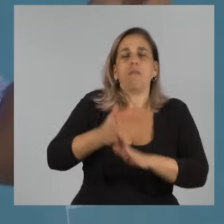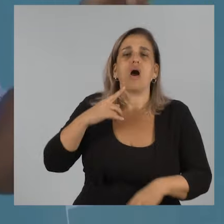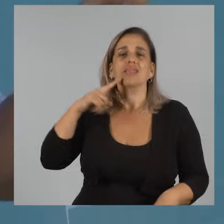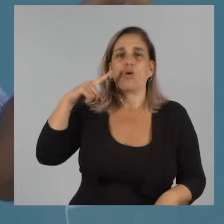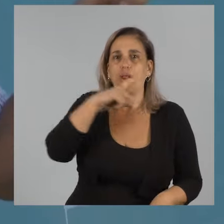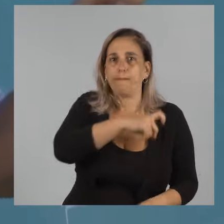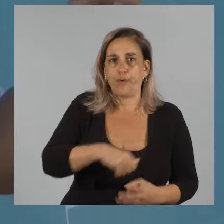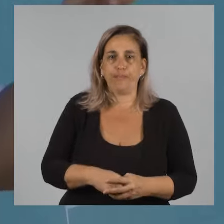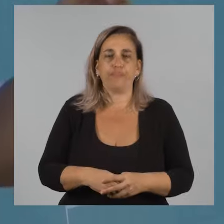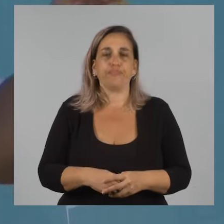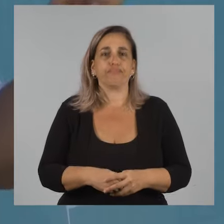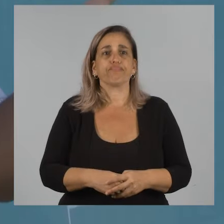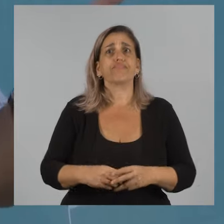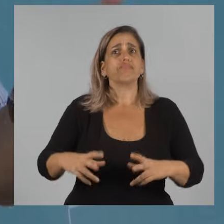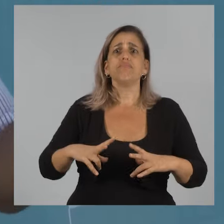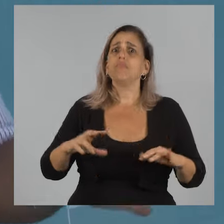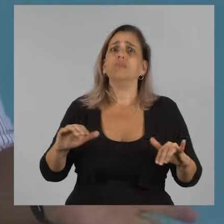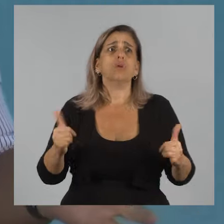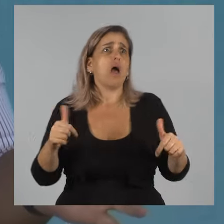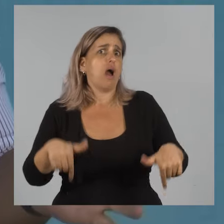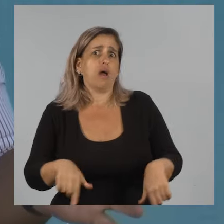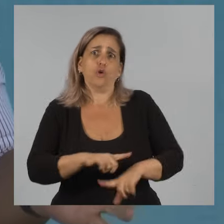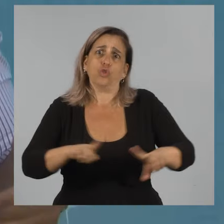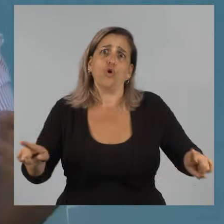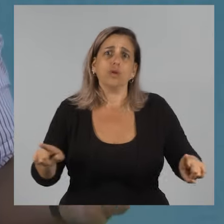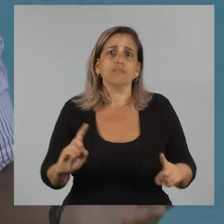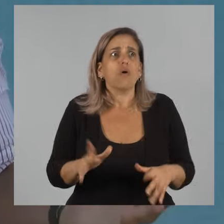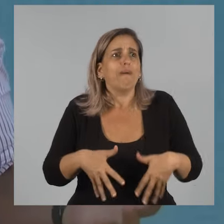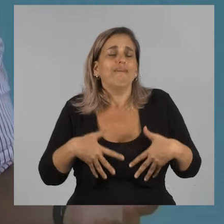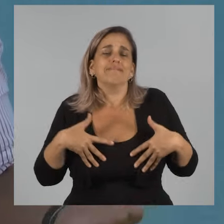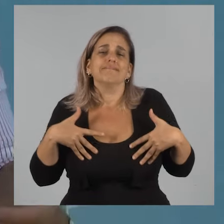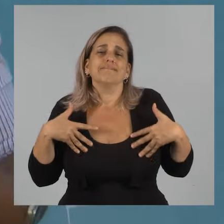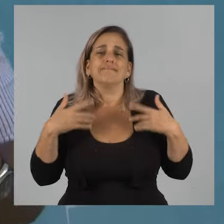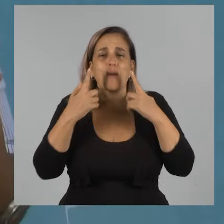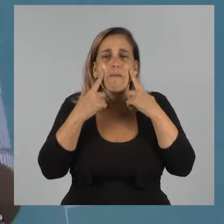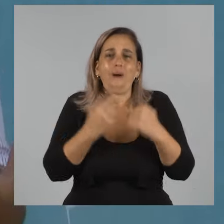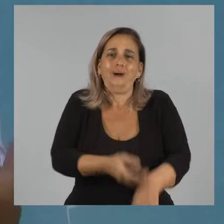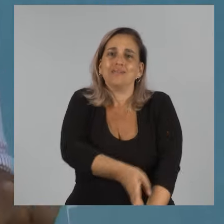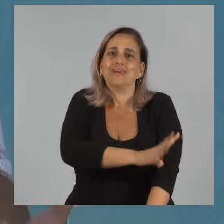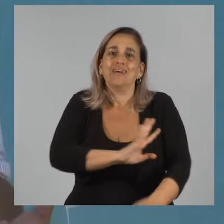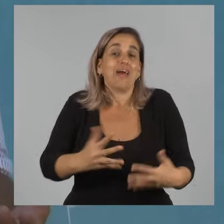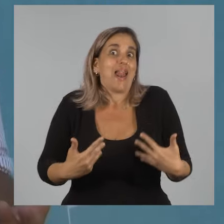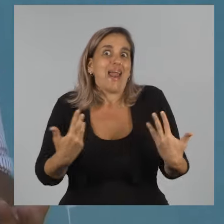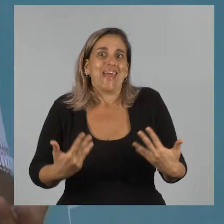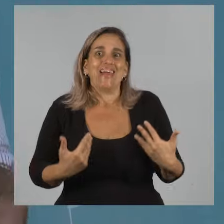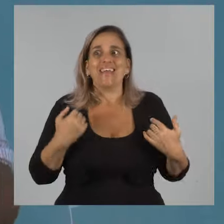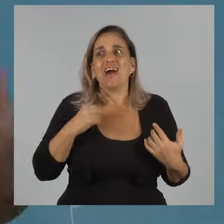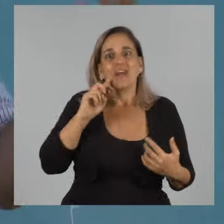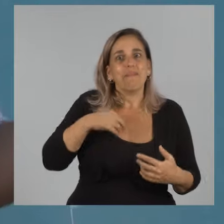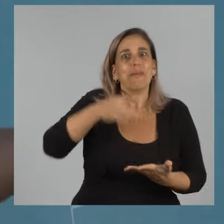íbamos a Tacuarembó. Y me dice, yo ya no estoy acá. Y se empezó a emocionar y me dice, ¿no sabés la alegría que me da?